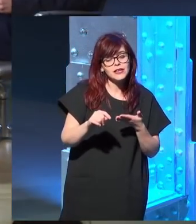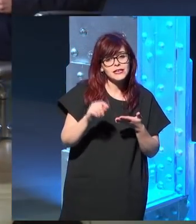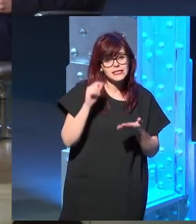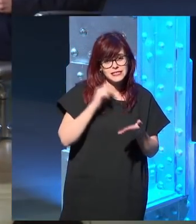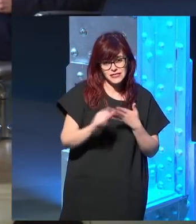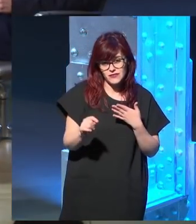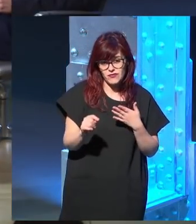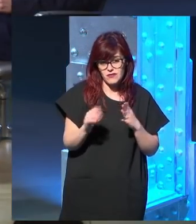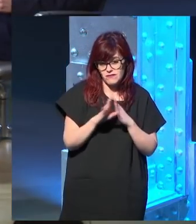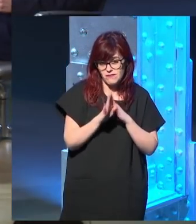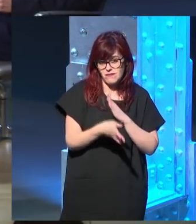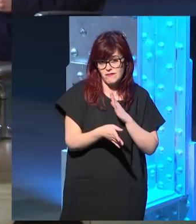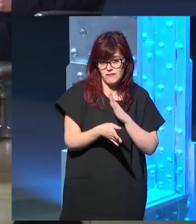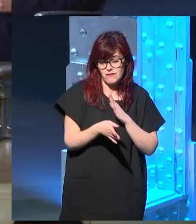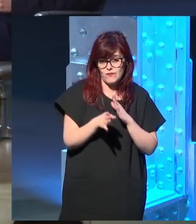así